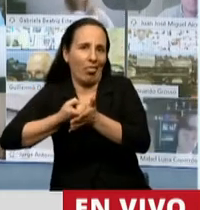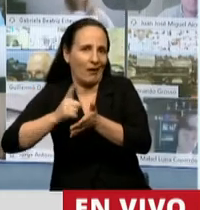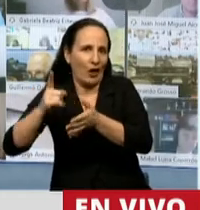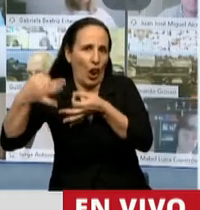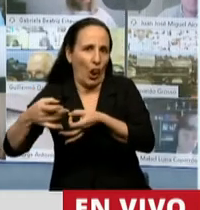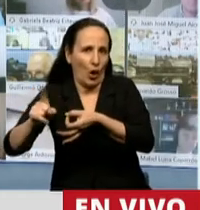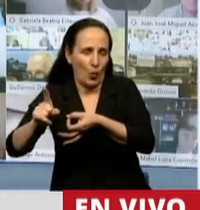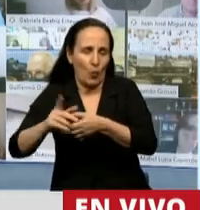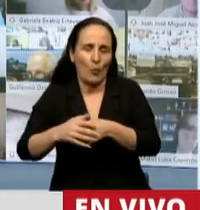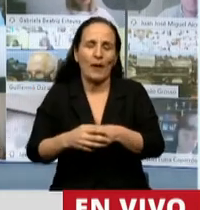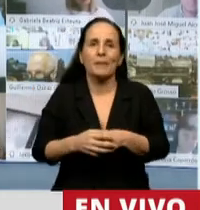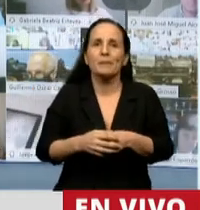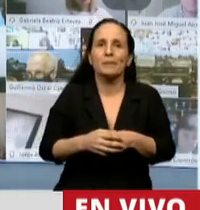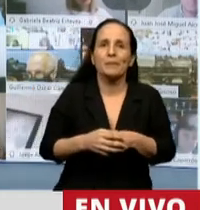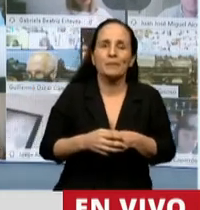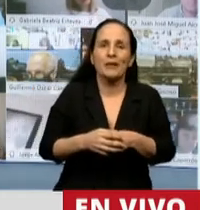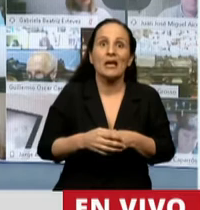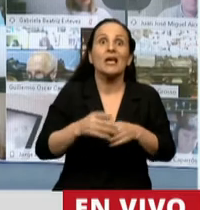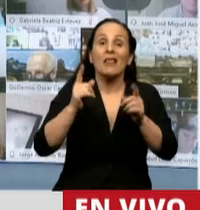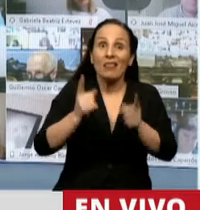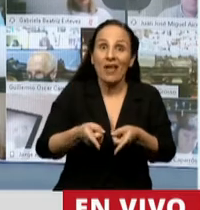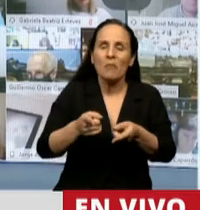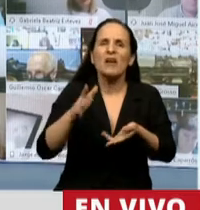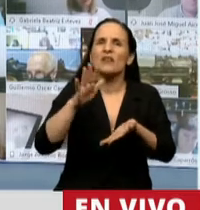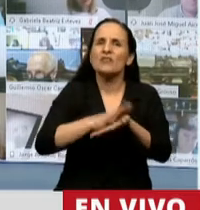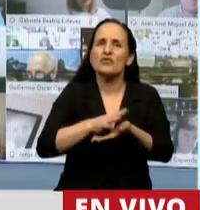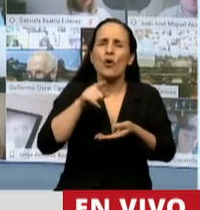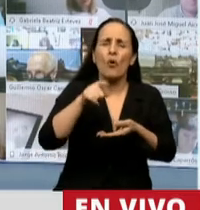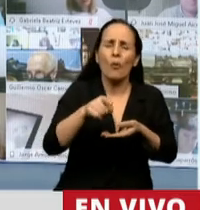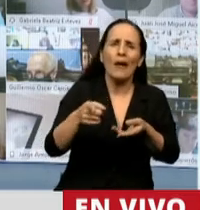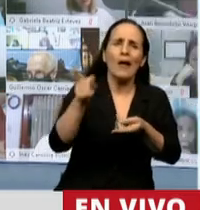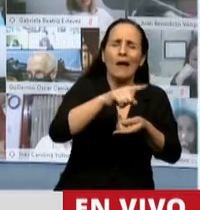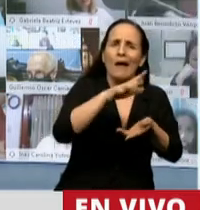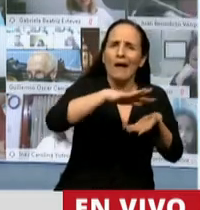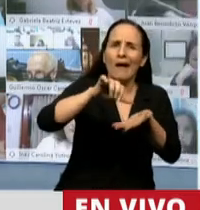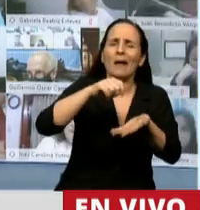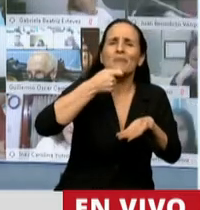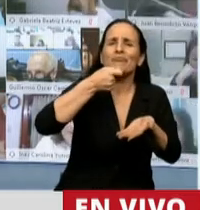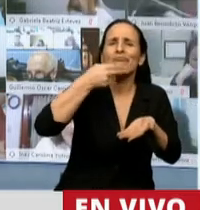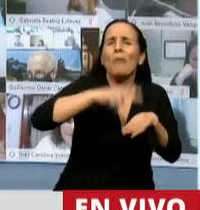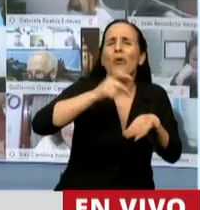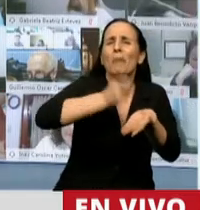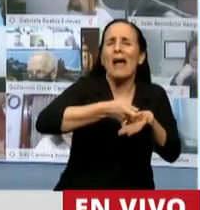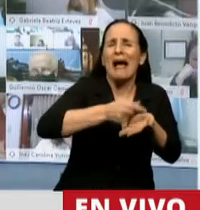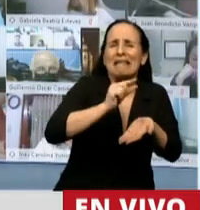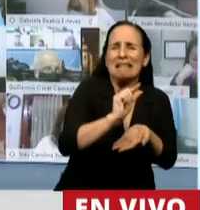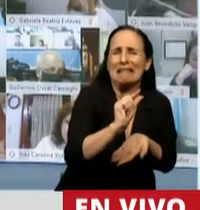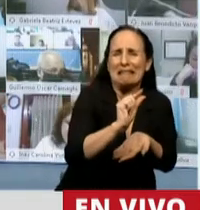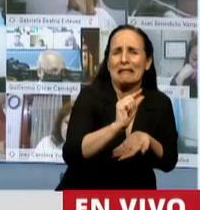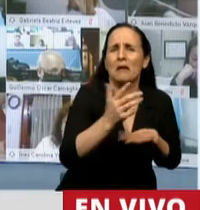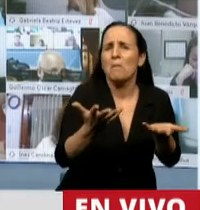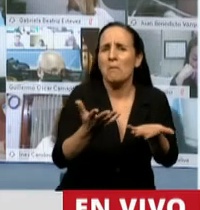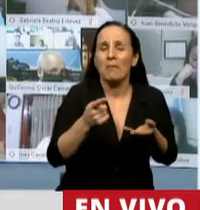Y, por otro lado, las llamadas jurisdicciones de baja o nula tributación, que son aquellas